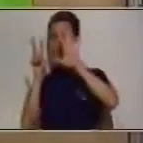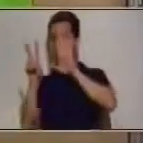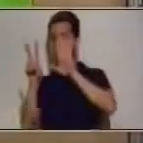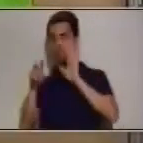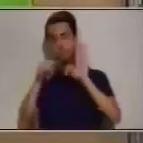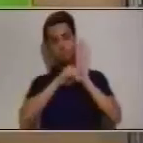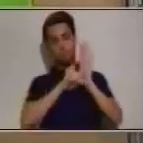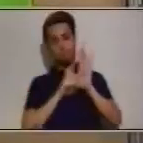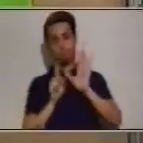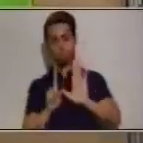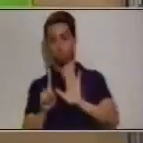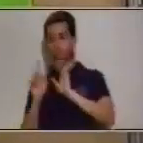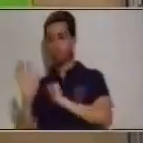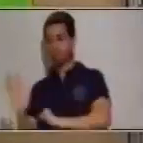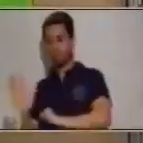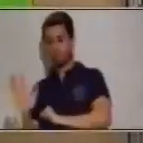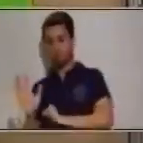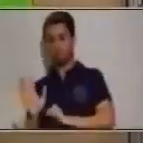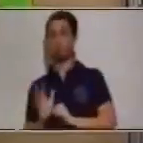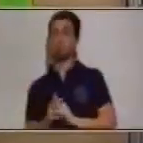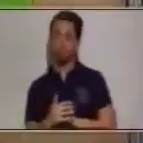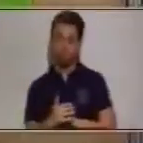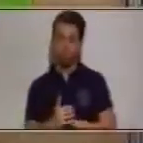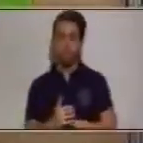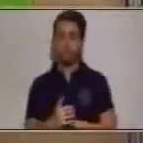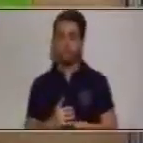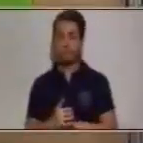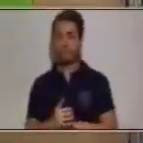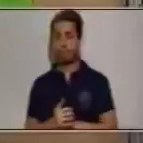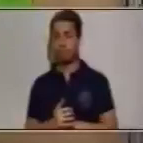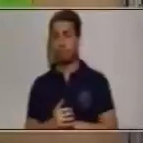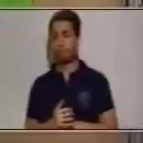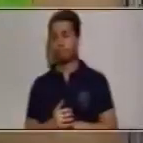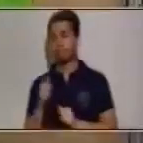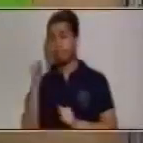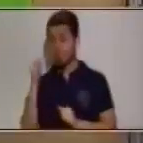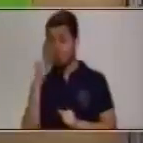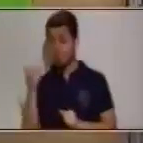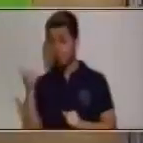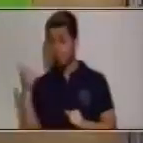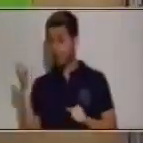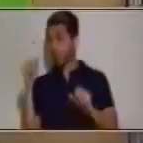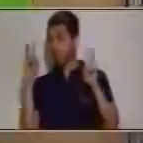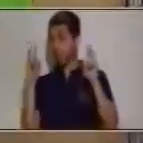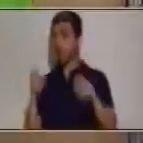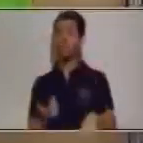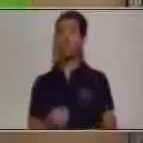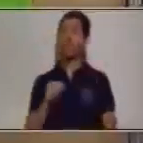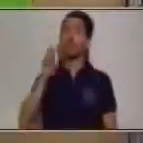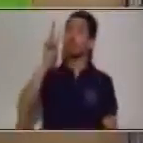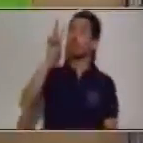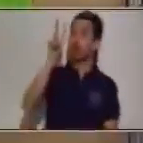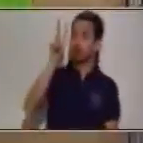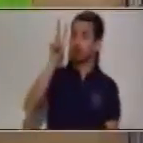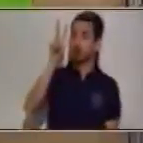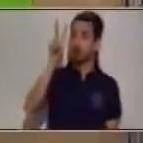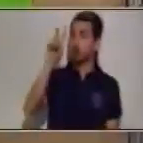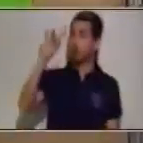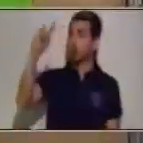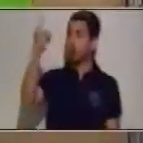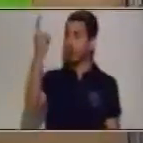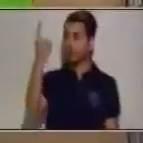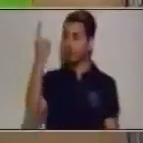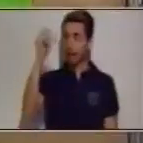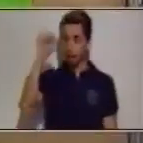Muy bien. Seamos claros en este tema. ¿A dos unidades le puedo quitar